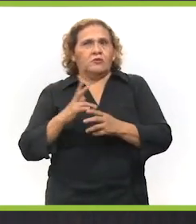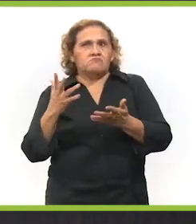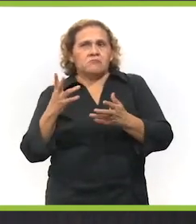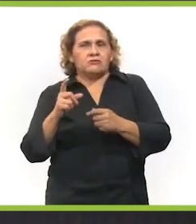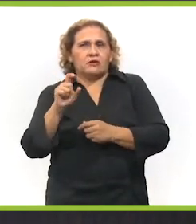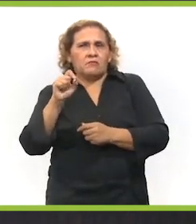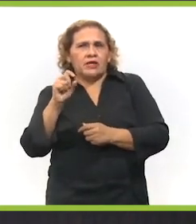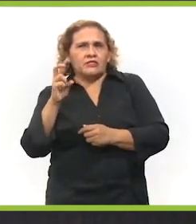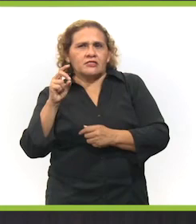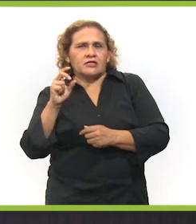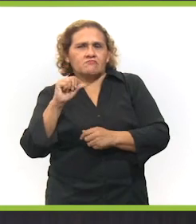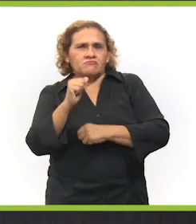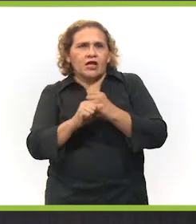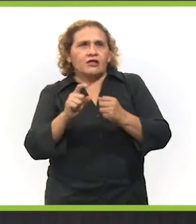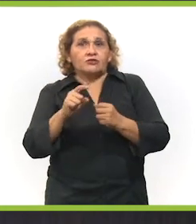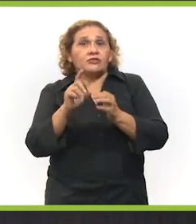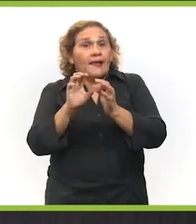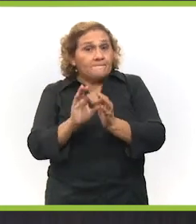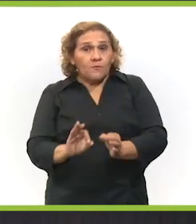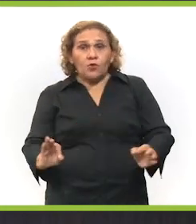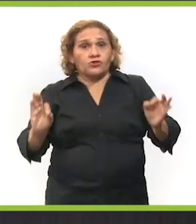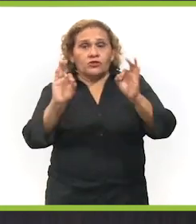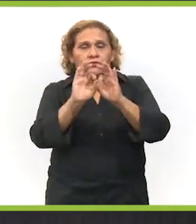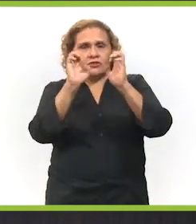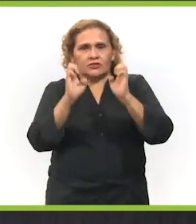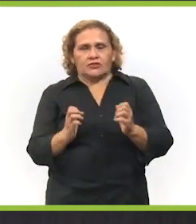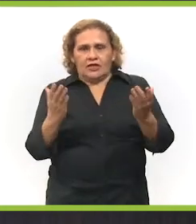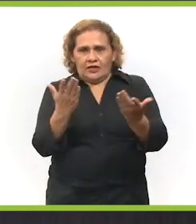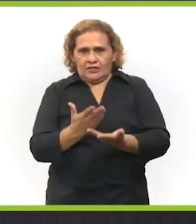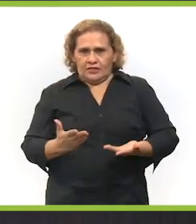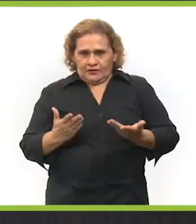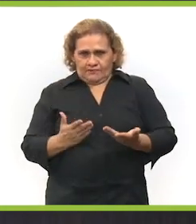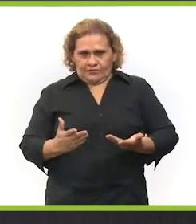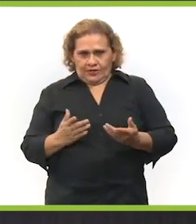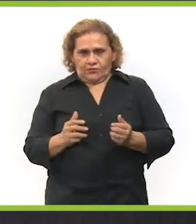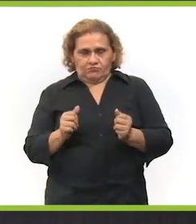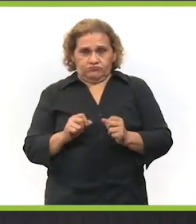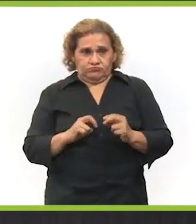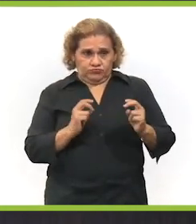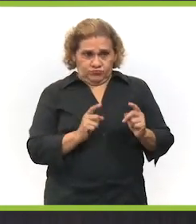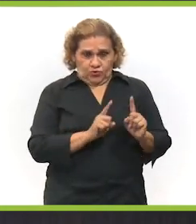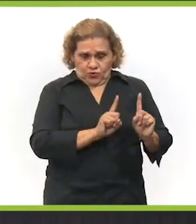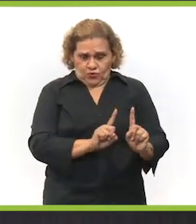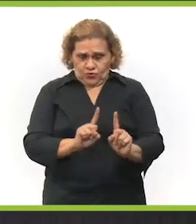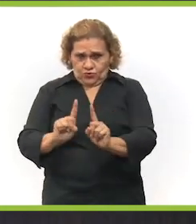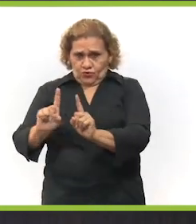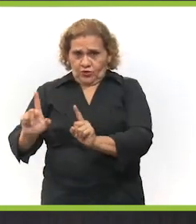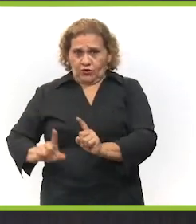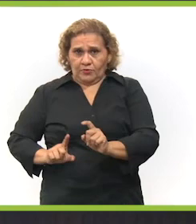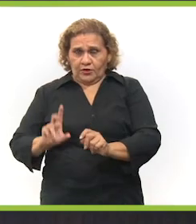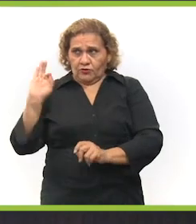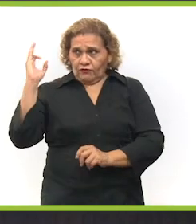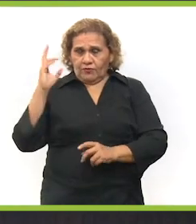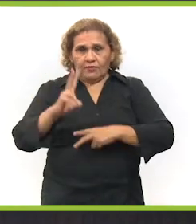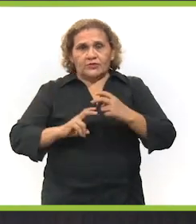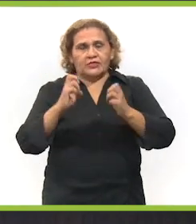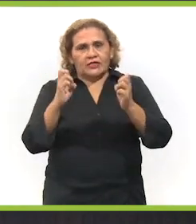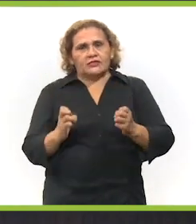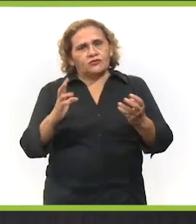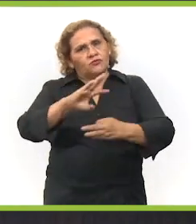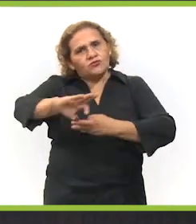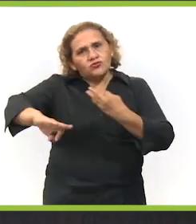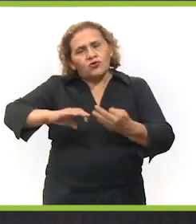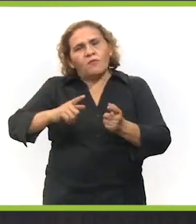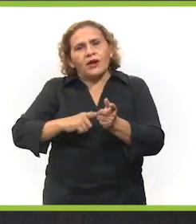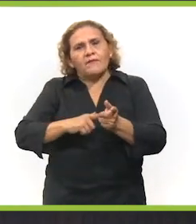para estos años, sino para los próximos 20 o 30 años. Así que esto es algo importantísimo que se está dando en conjunto con el gobierno federal y por supuesto que